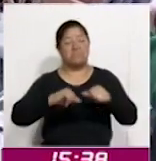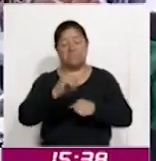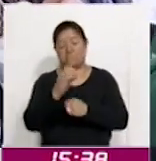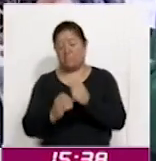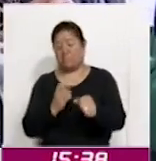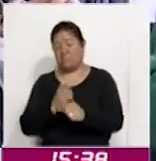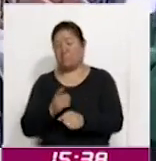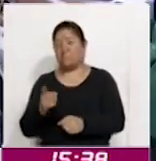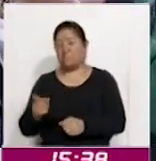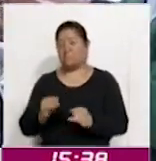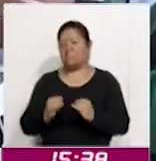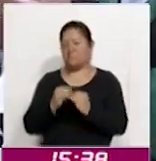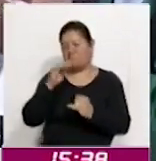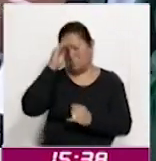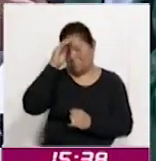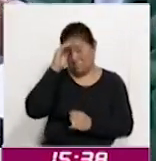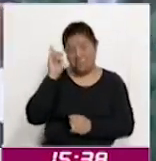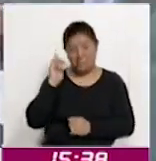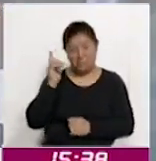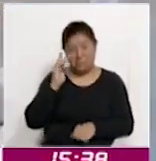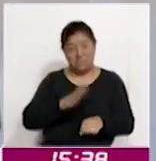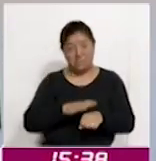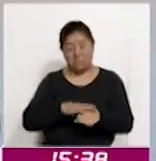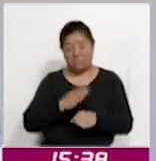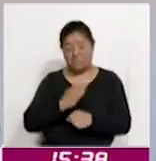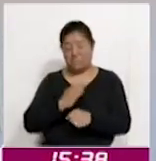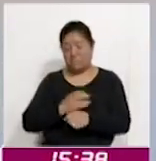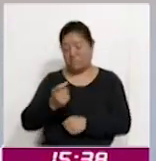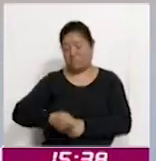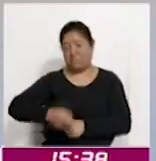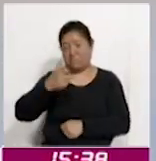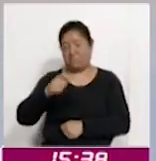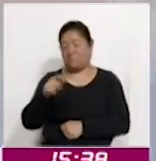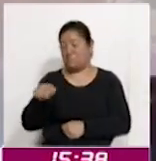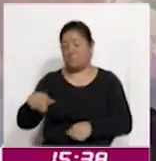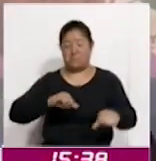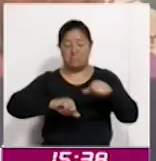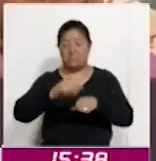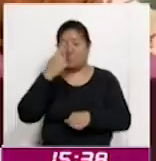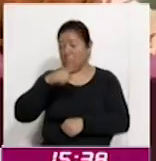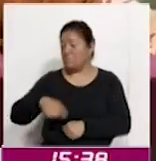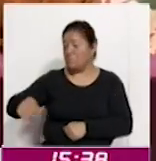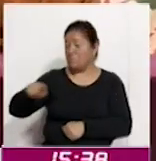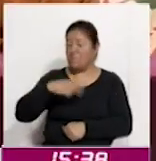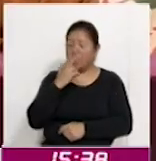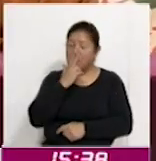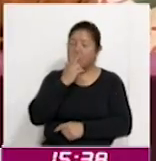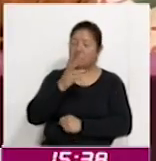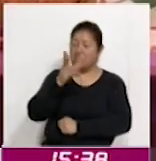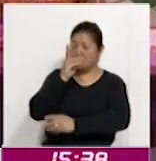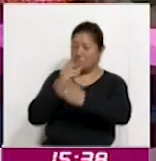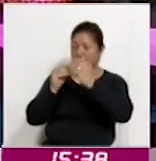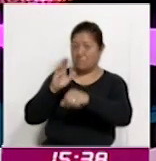este sea el primero de muchos programas de intercambio que enriquezcan la formación académica y personal de sus alumnos. Para Coración Noticias, Erick Hernández.